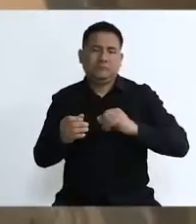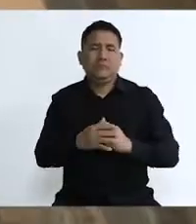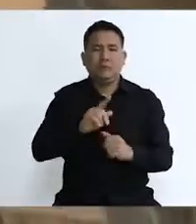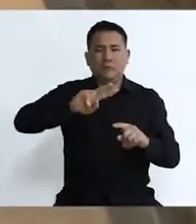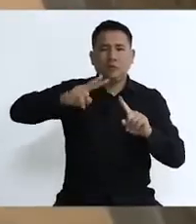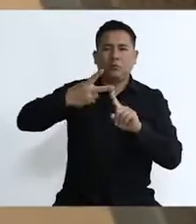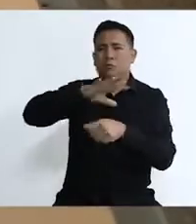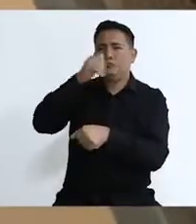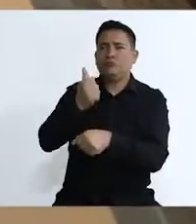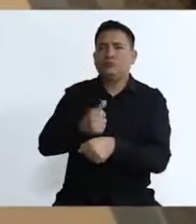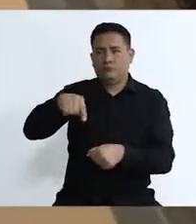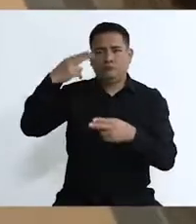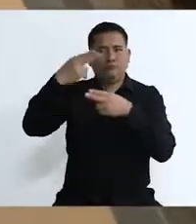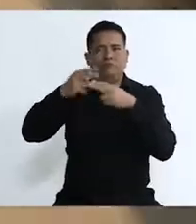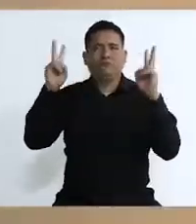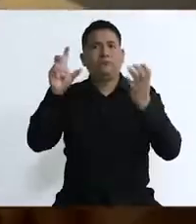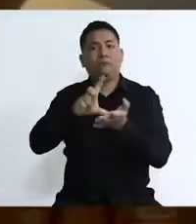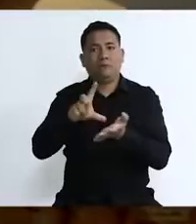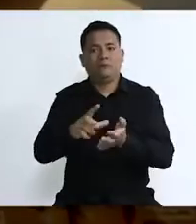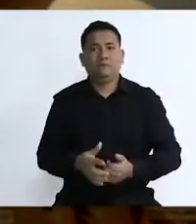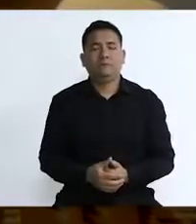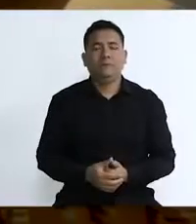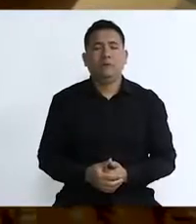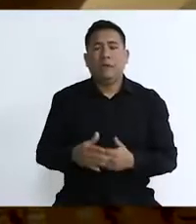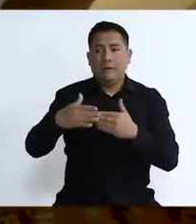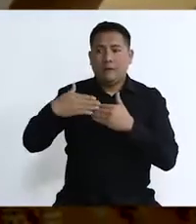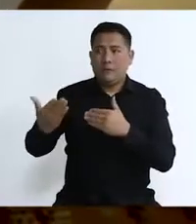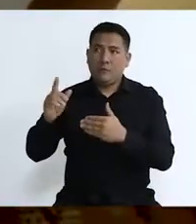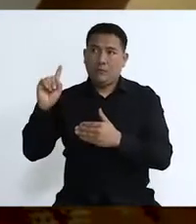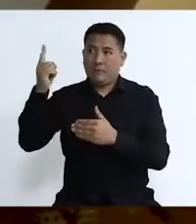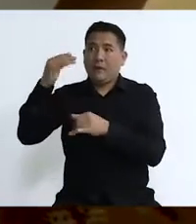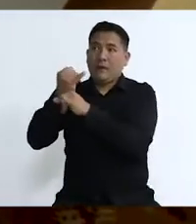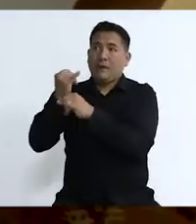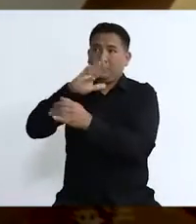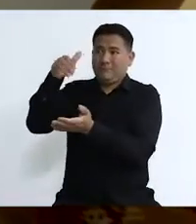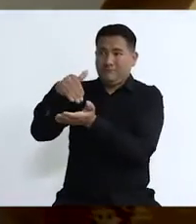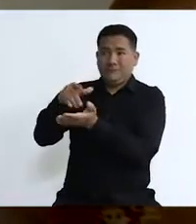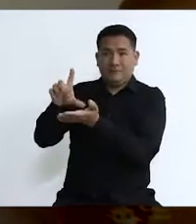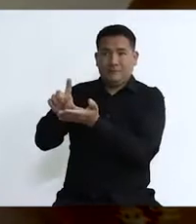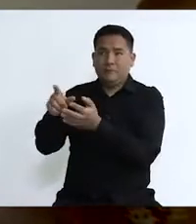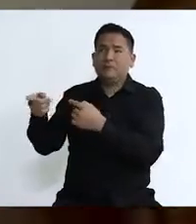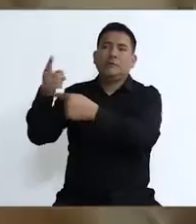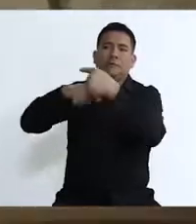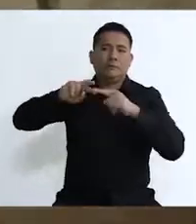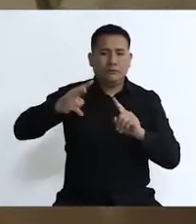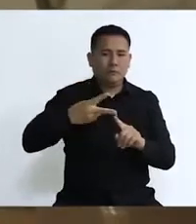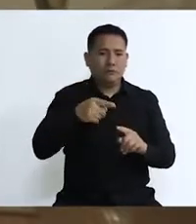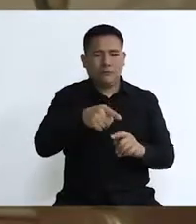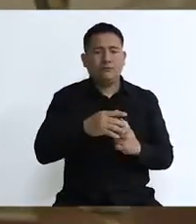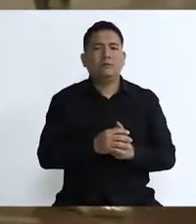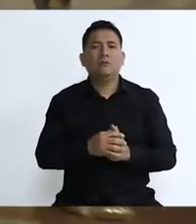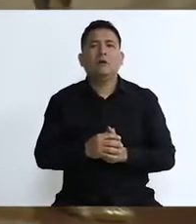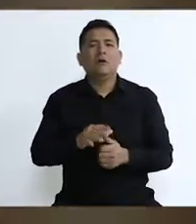segunda parroquia en fundarse y ser nombrada en Lima, después de la iglesia del Sagrario Anexa a la Catedral de Lima. El propio Fray Jerónimo de Loaiza,